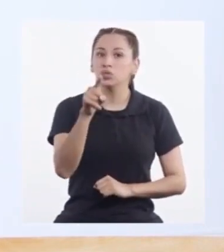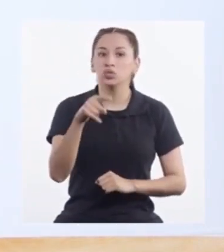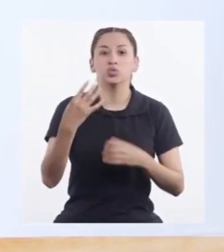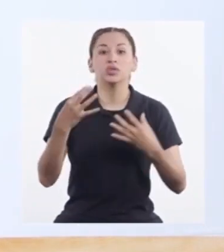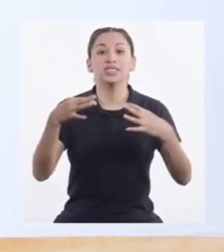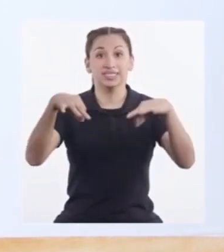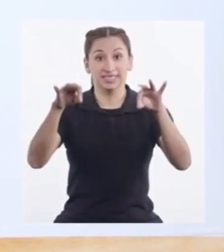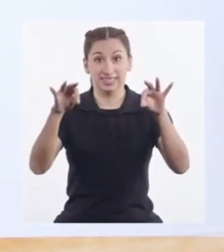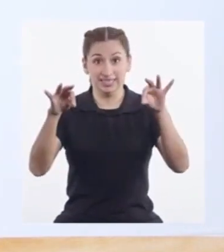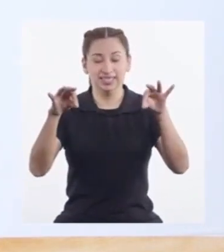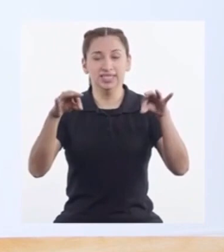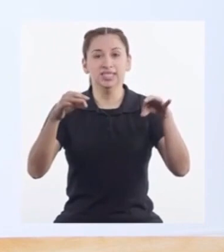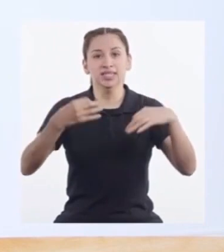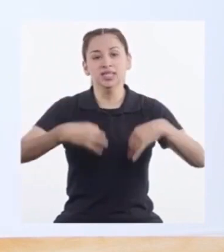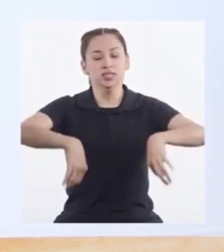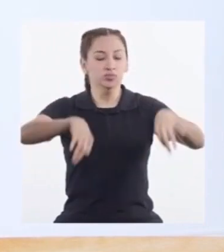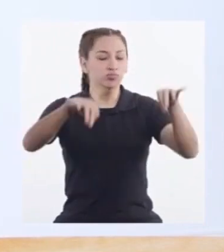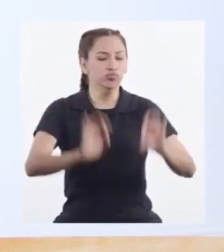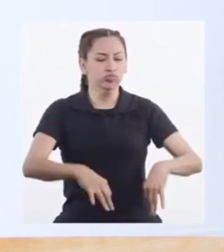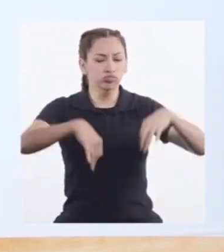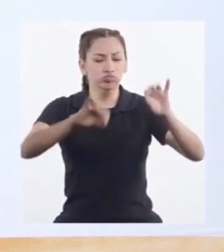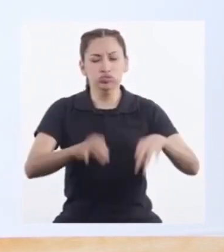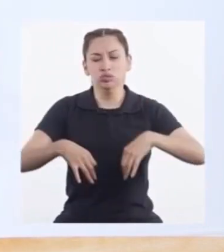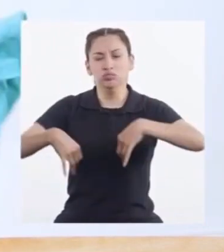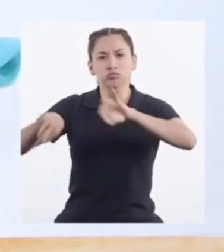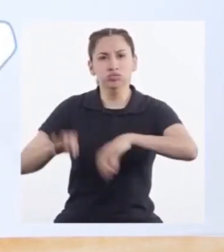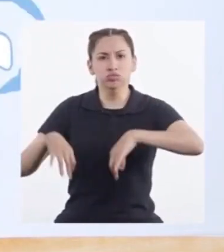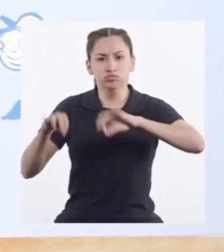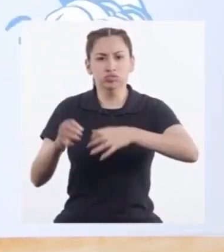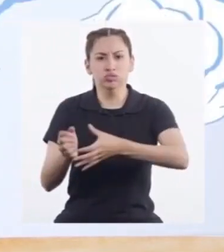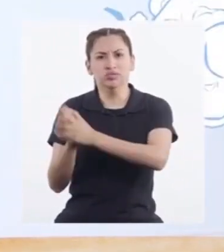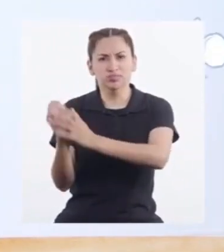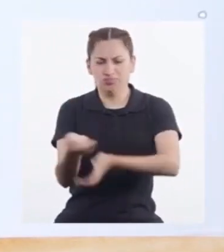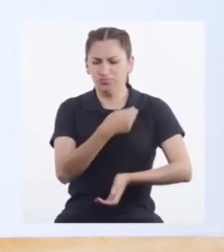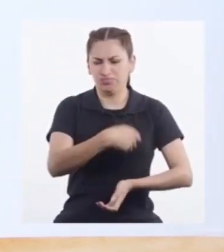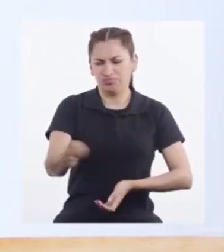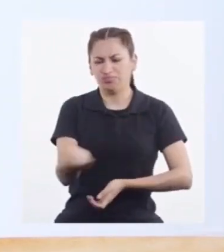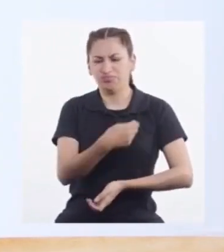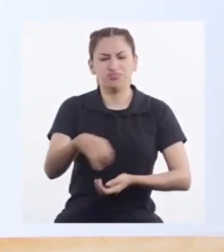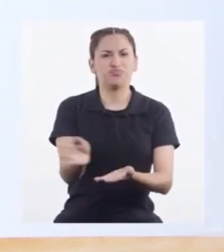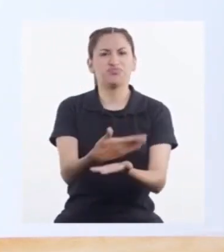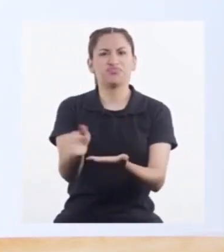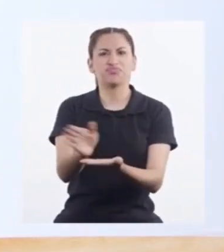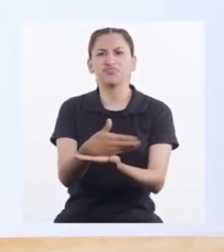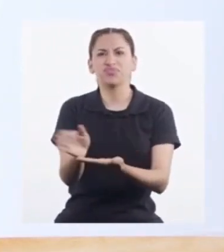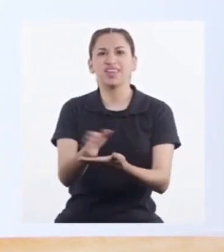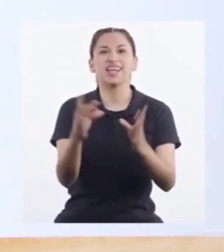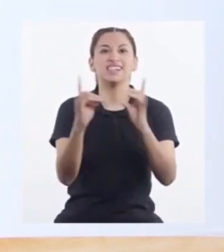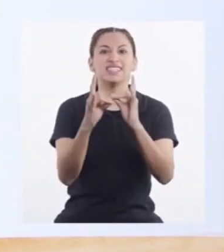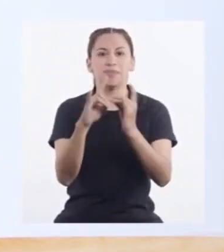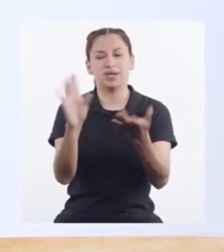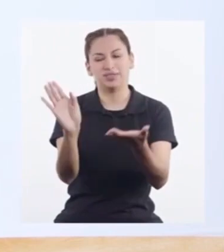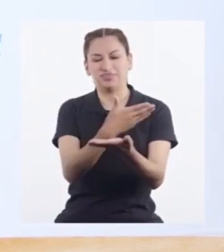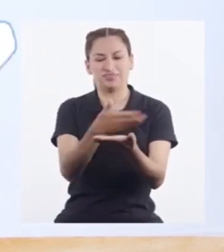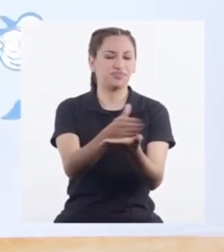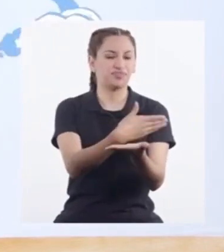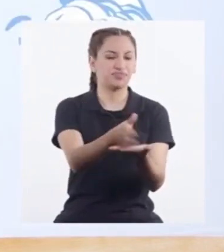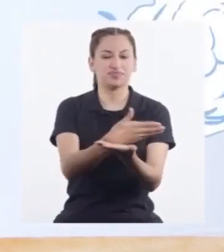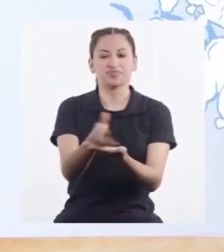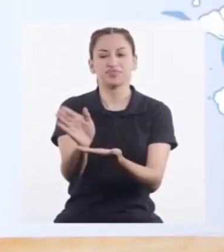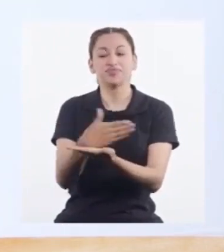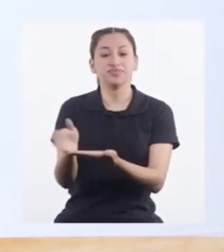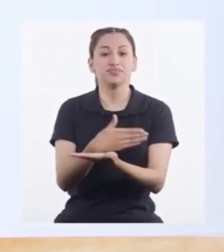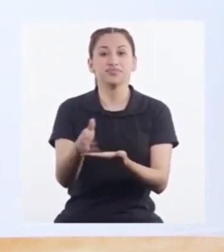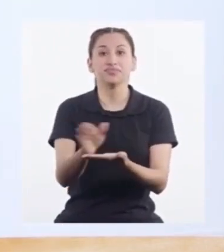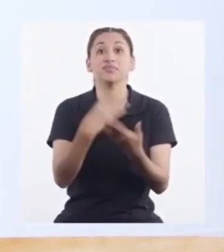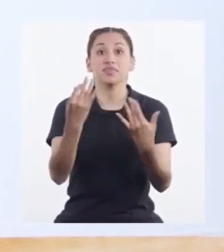Bien Eso es Vamos a sacudir La cama Muy bien La sacudimos Y